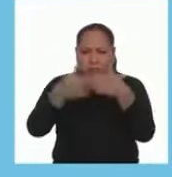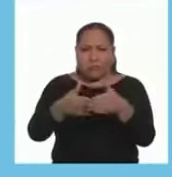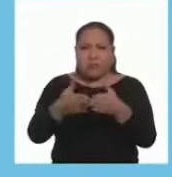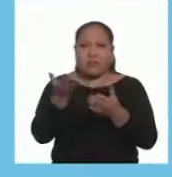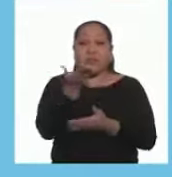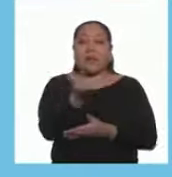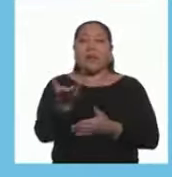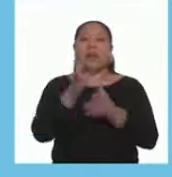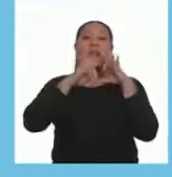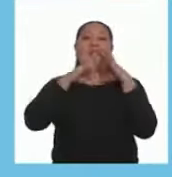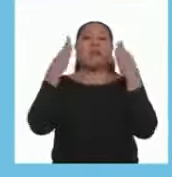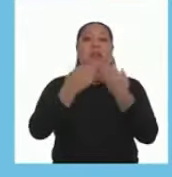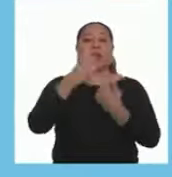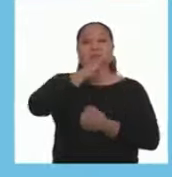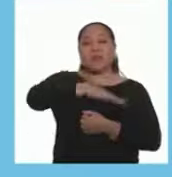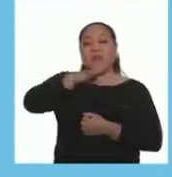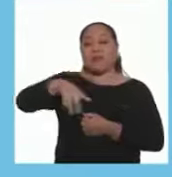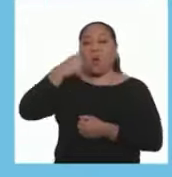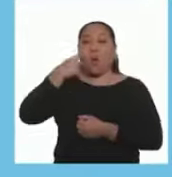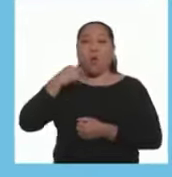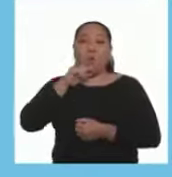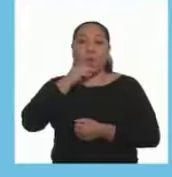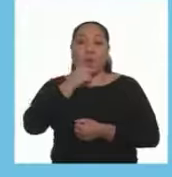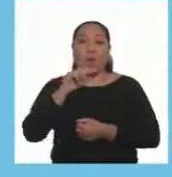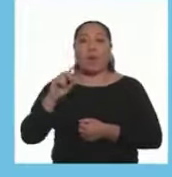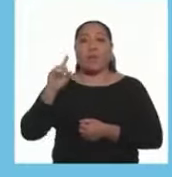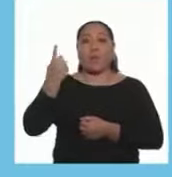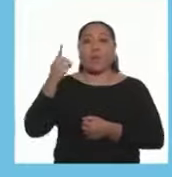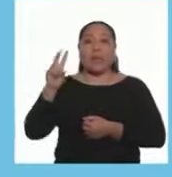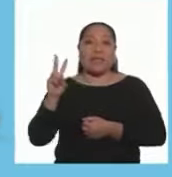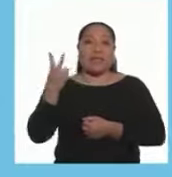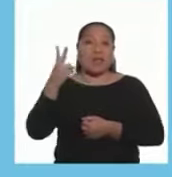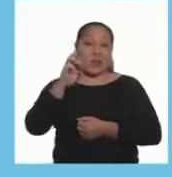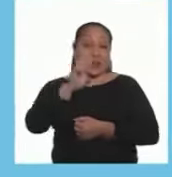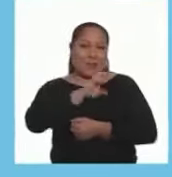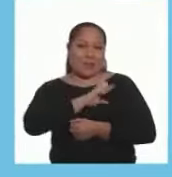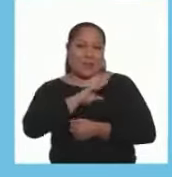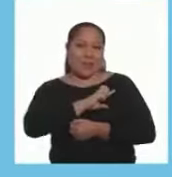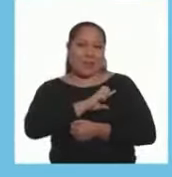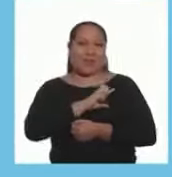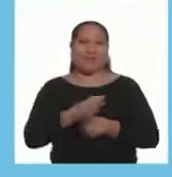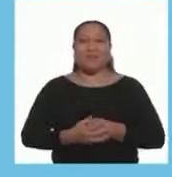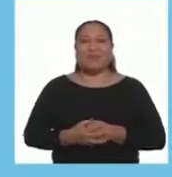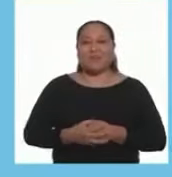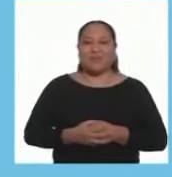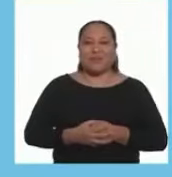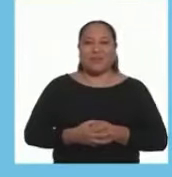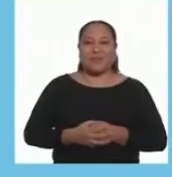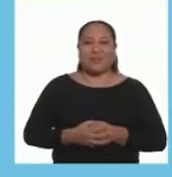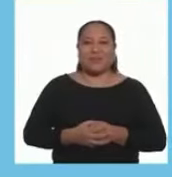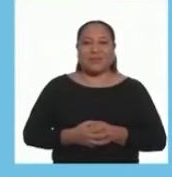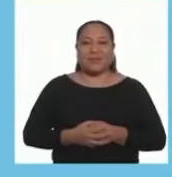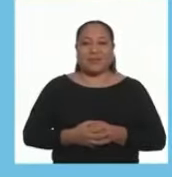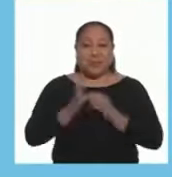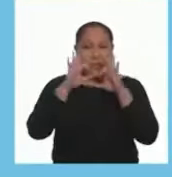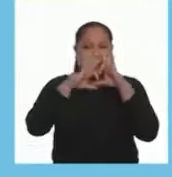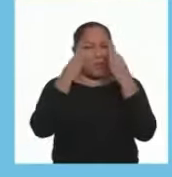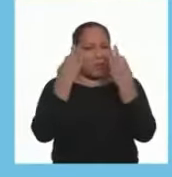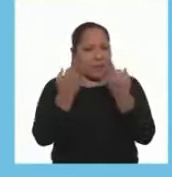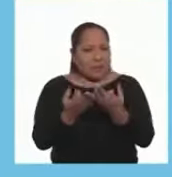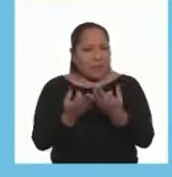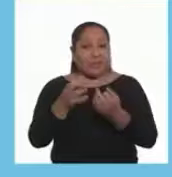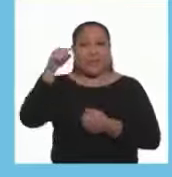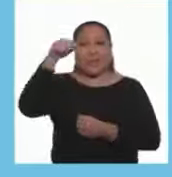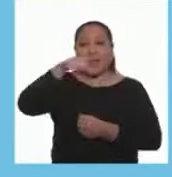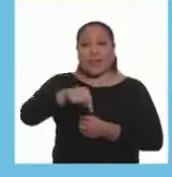Capítulo Dedicado Para las familias De niñas y niños De primer y segundo grado De primaria